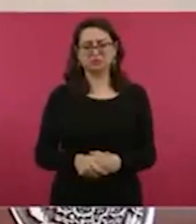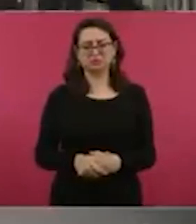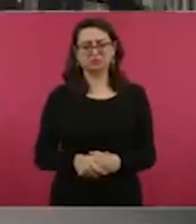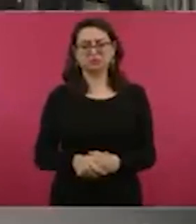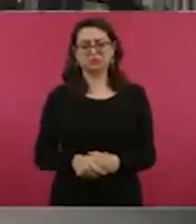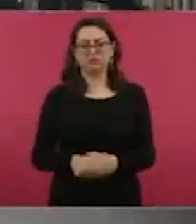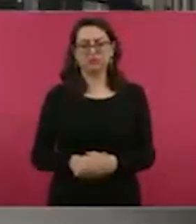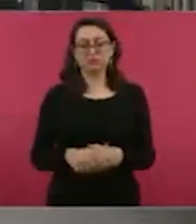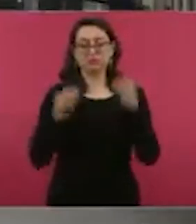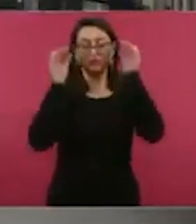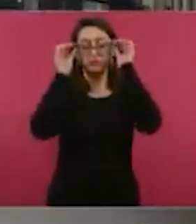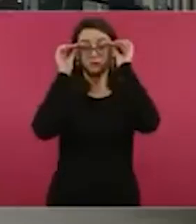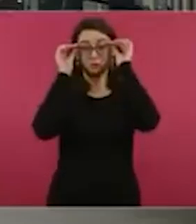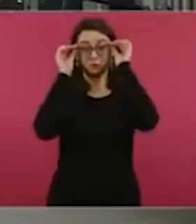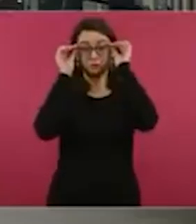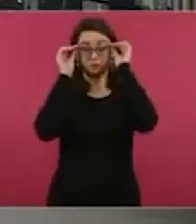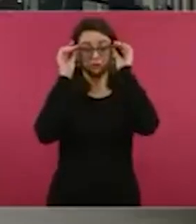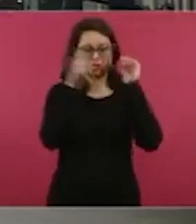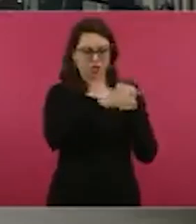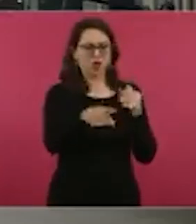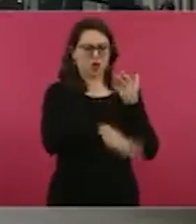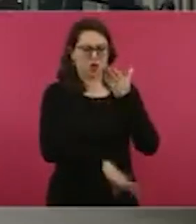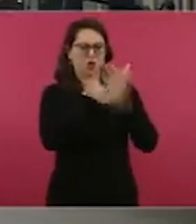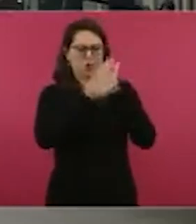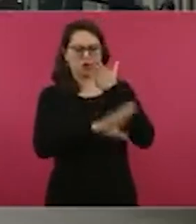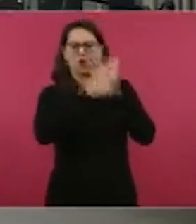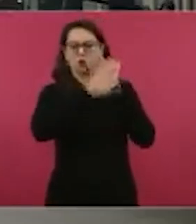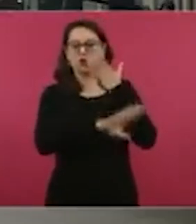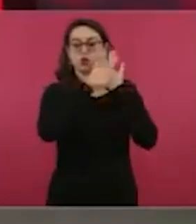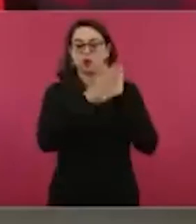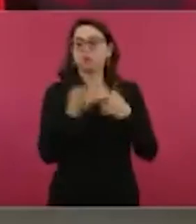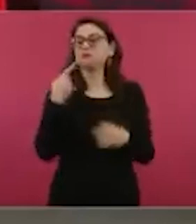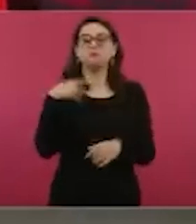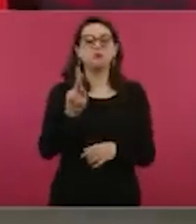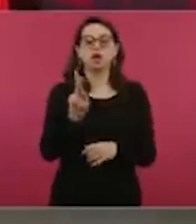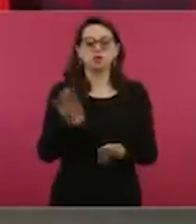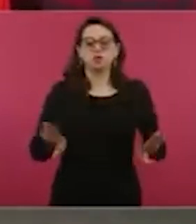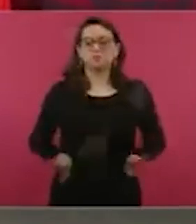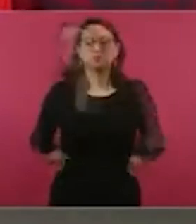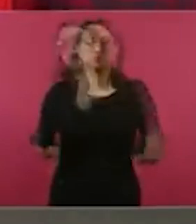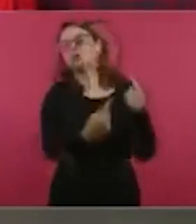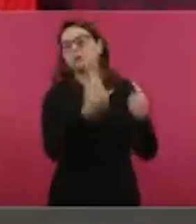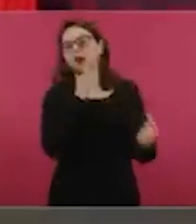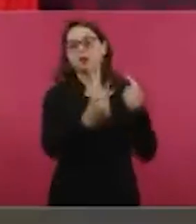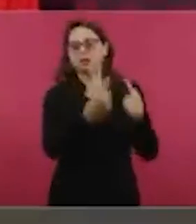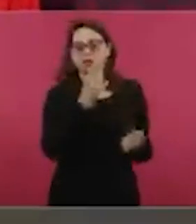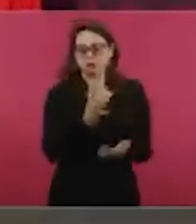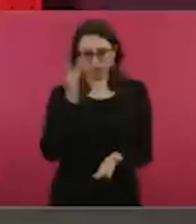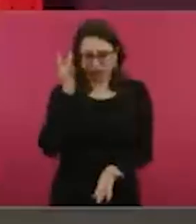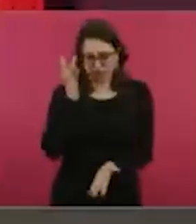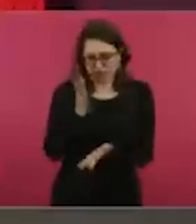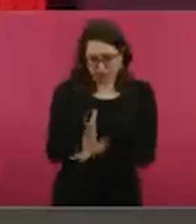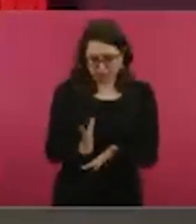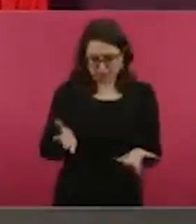oposición. Durante la conferencia matutina, la cual se llevó a cabo en Palacio Nacional, el mandatario señaló que sus diferencias son de tipo político e